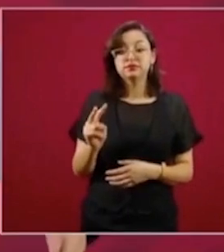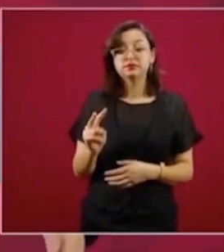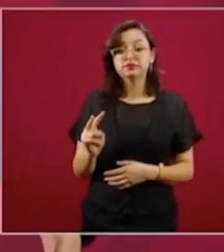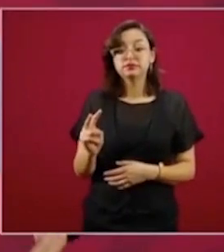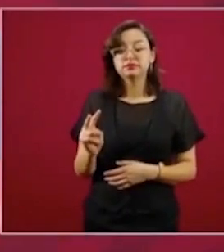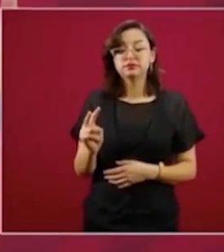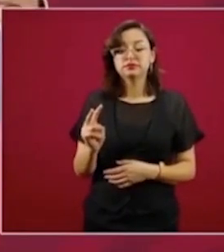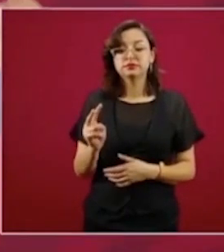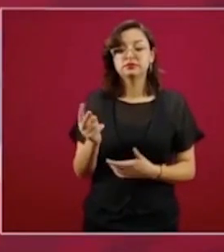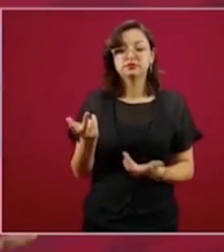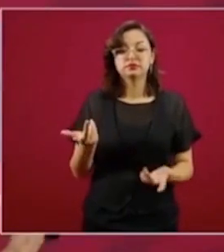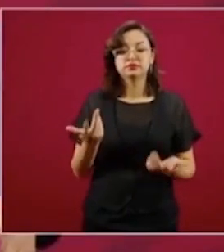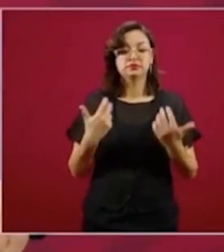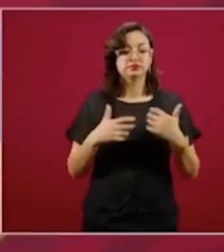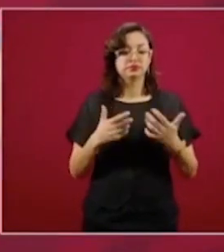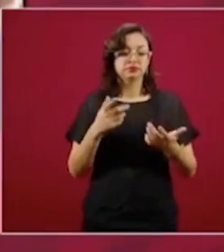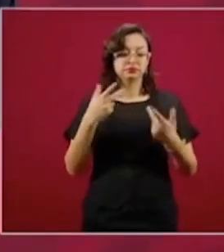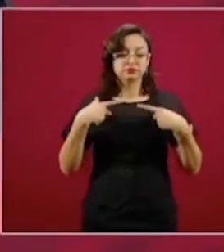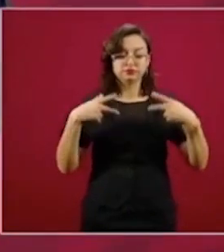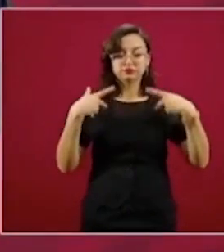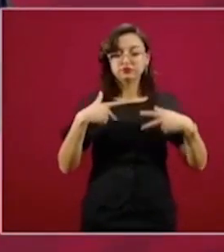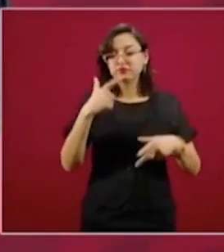los articulistas.